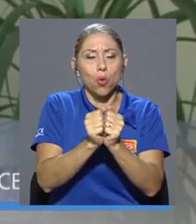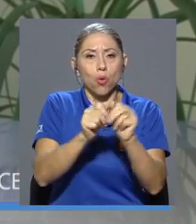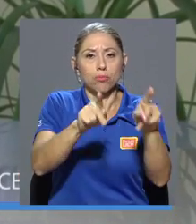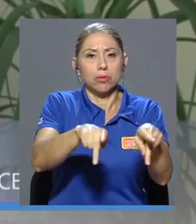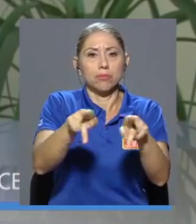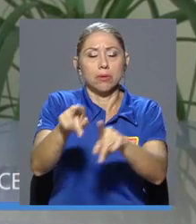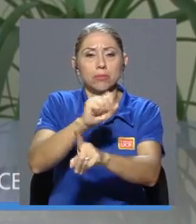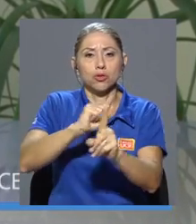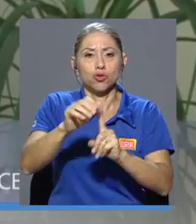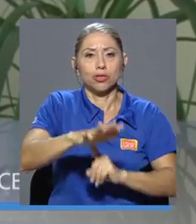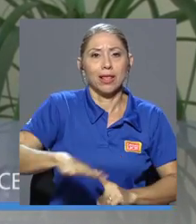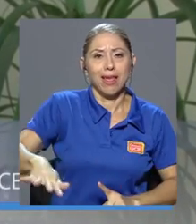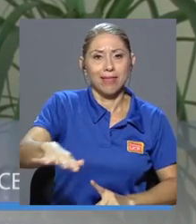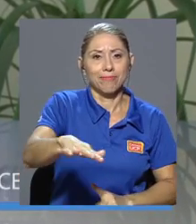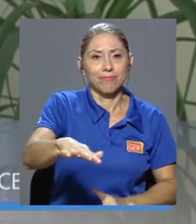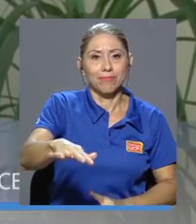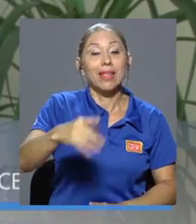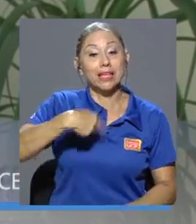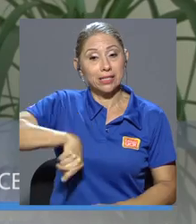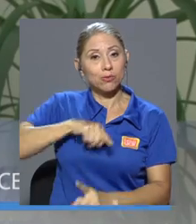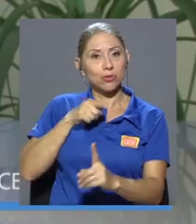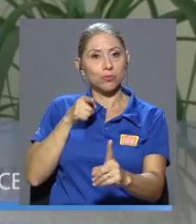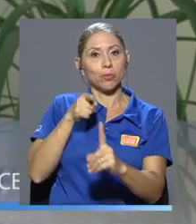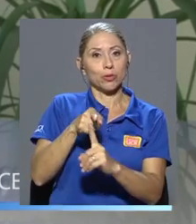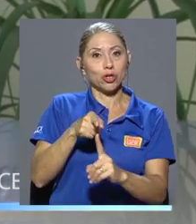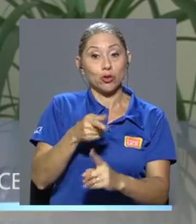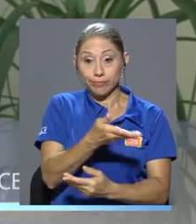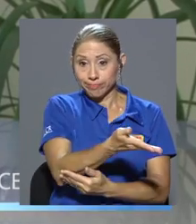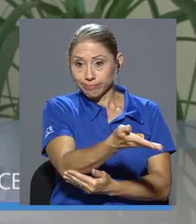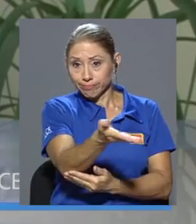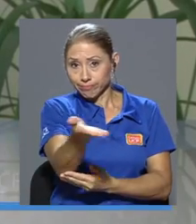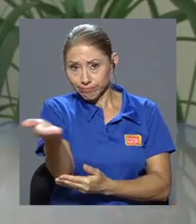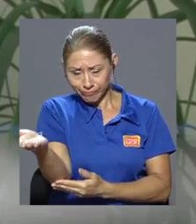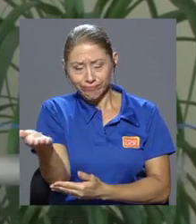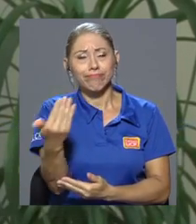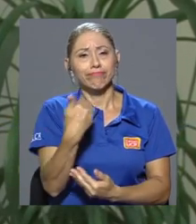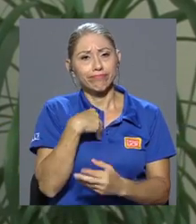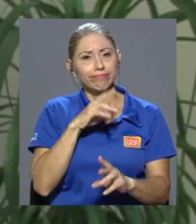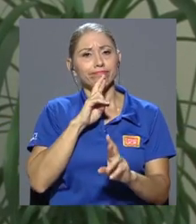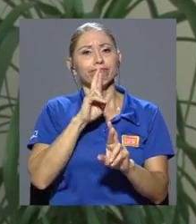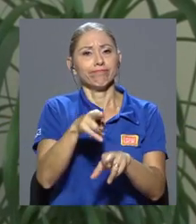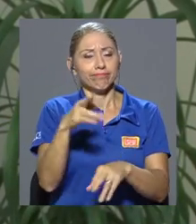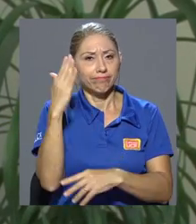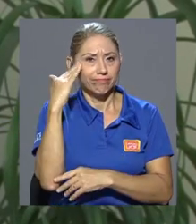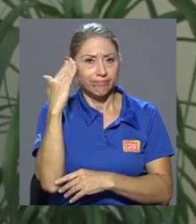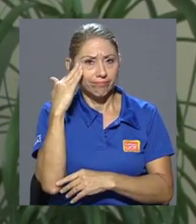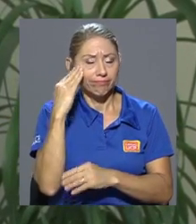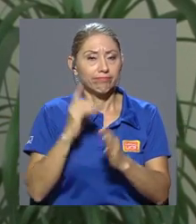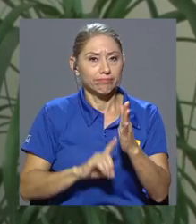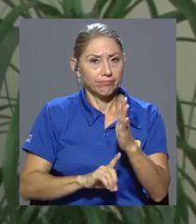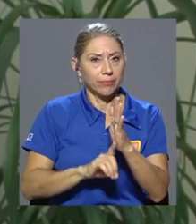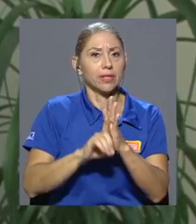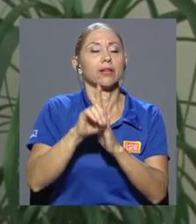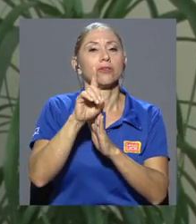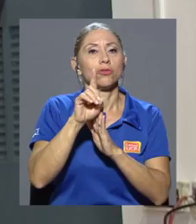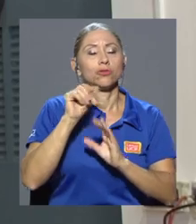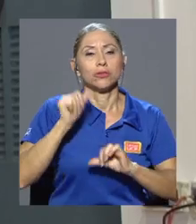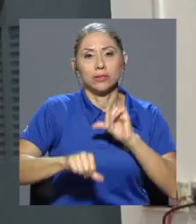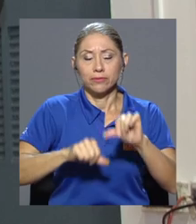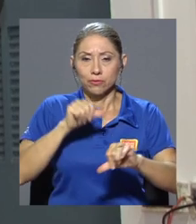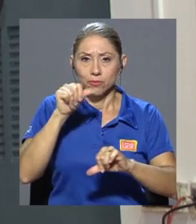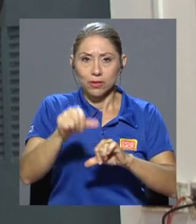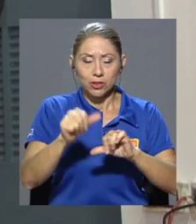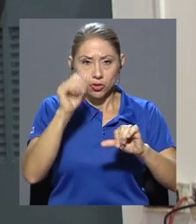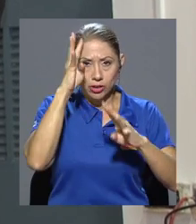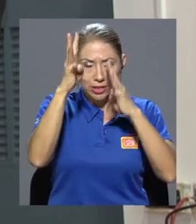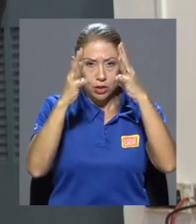propósito nuestro, es poner en manos de la sociedad el producto del conocimiento, el desarrollo y los esfuerzos de